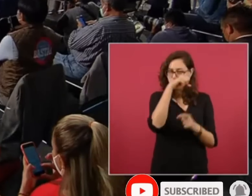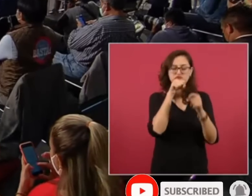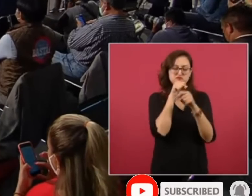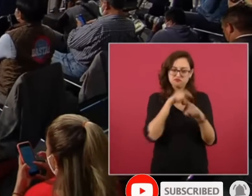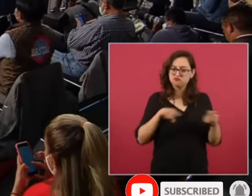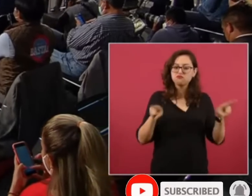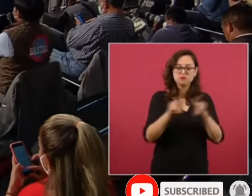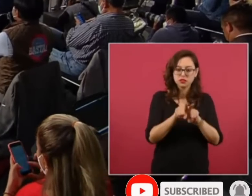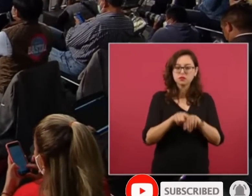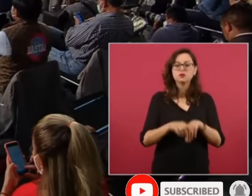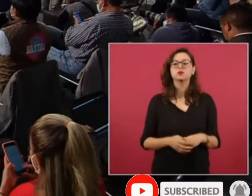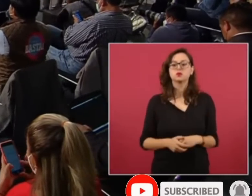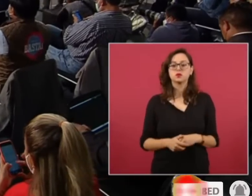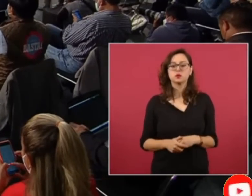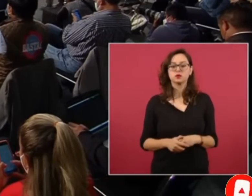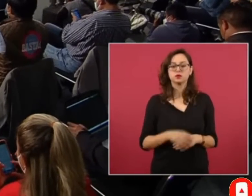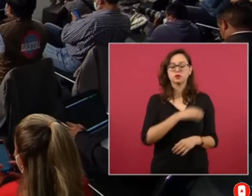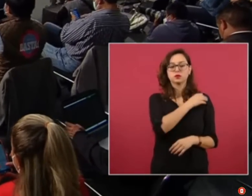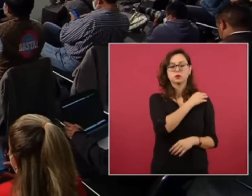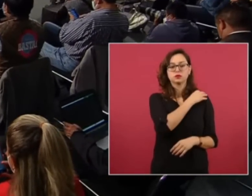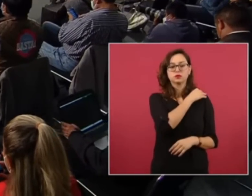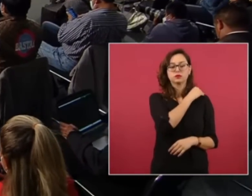Pero, ya estoy viendo